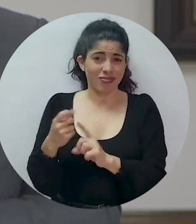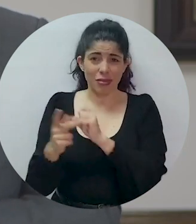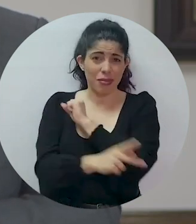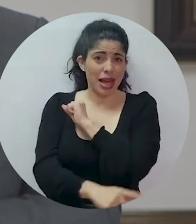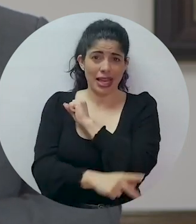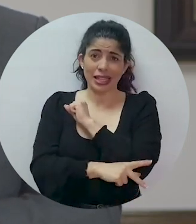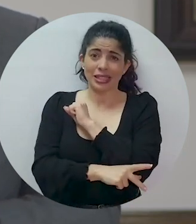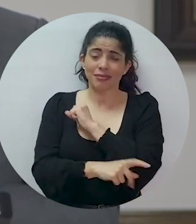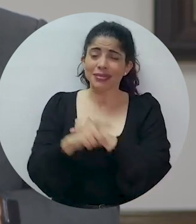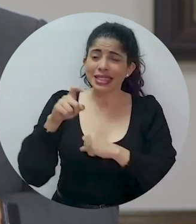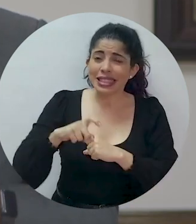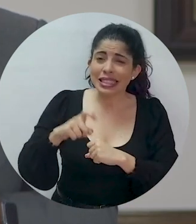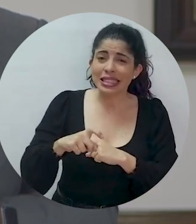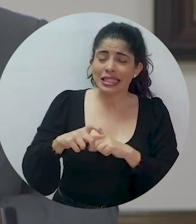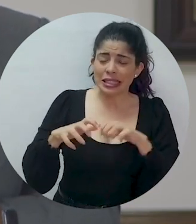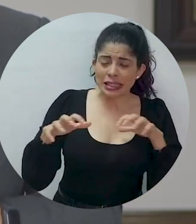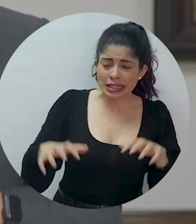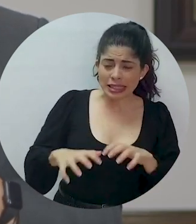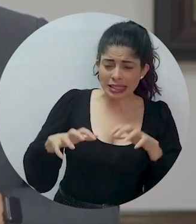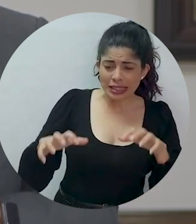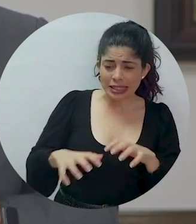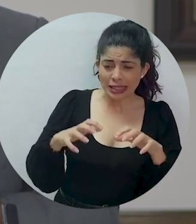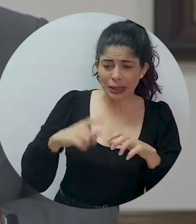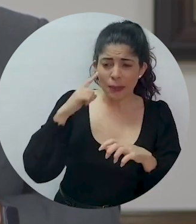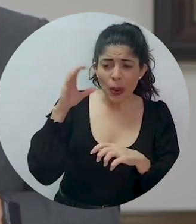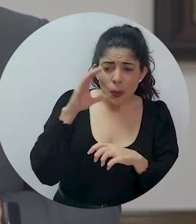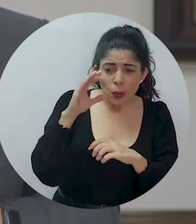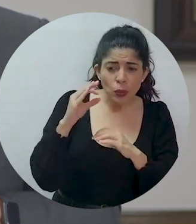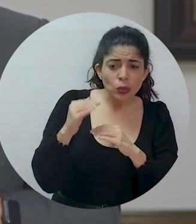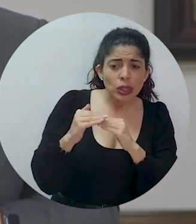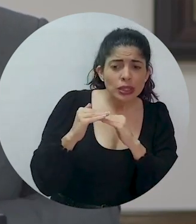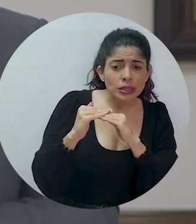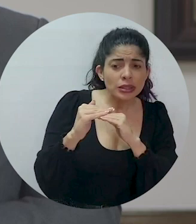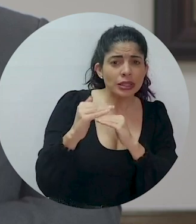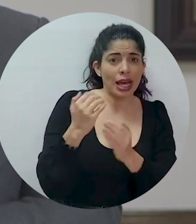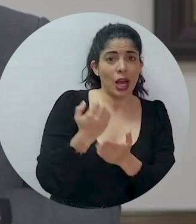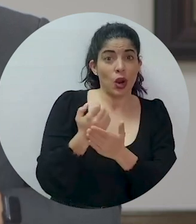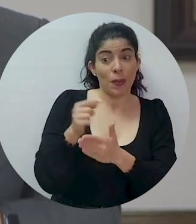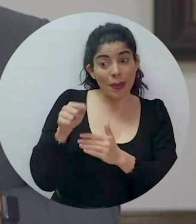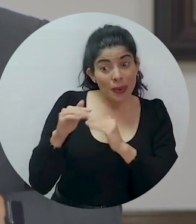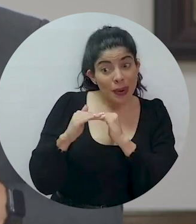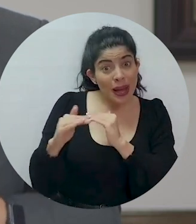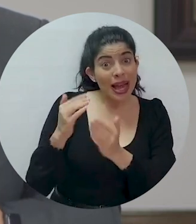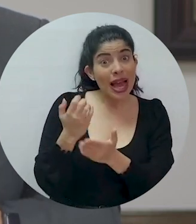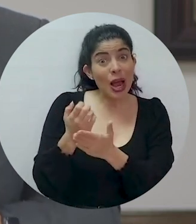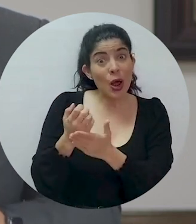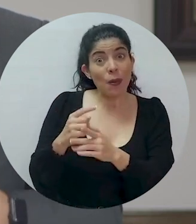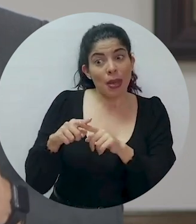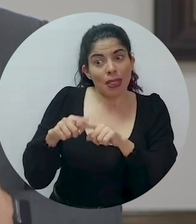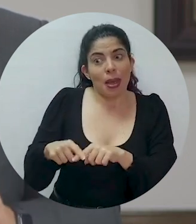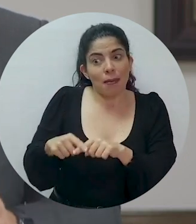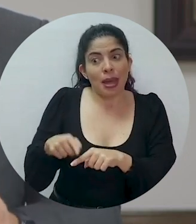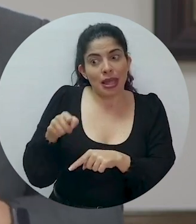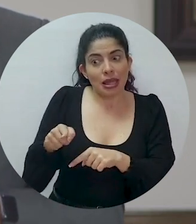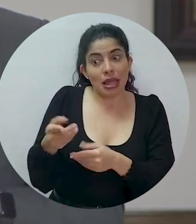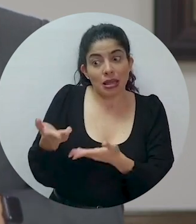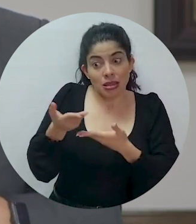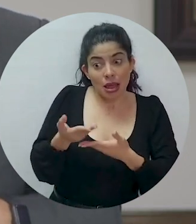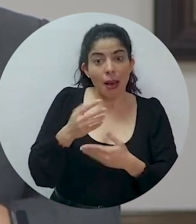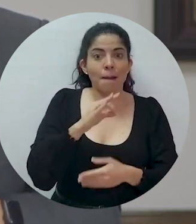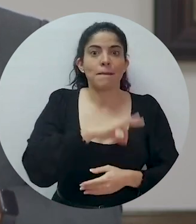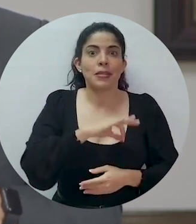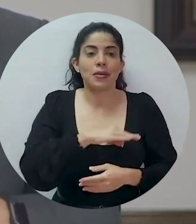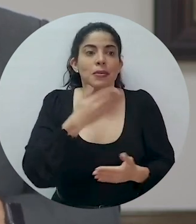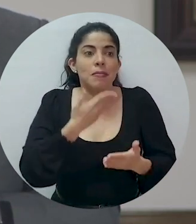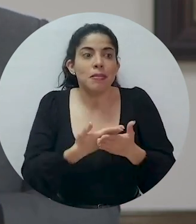país. Debemos actuar para garantizar la estabilidad económica, pues de ella depende el bienestar de